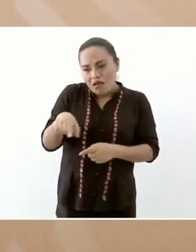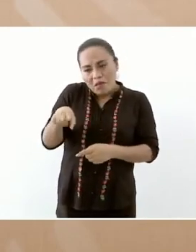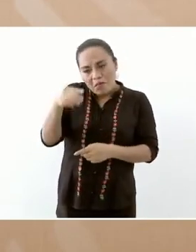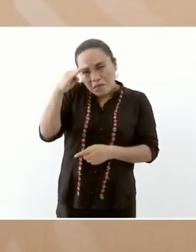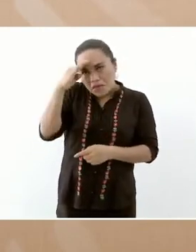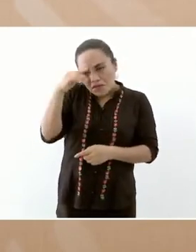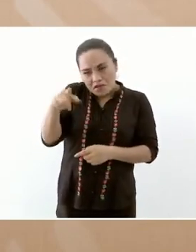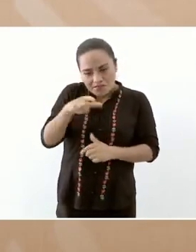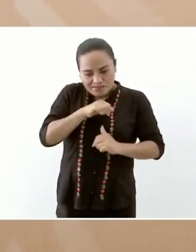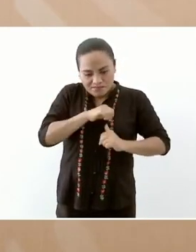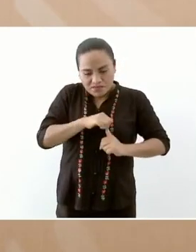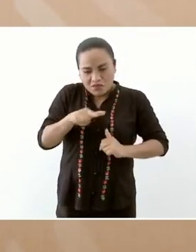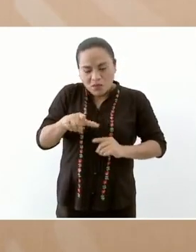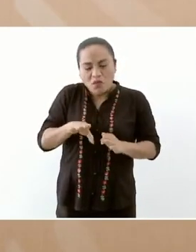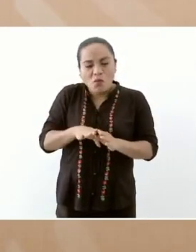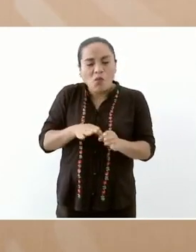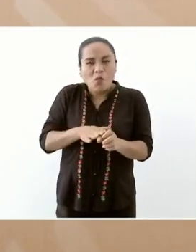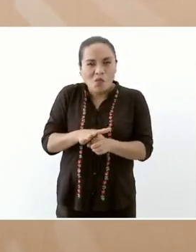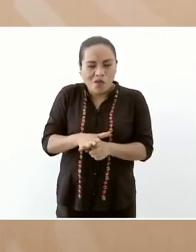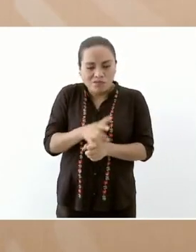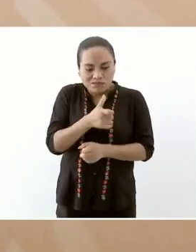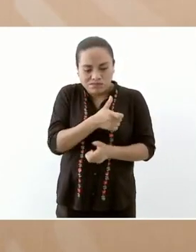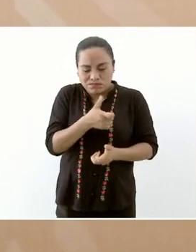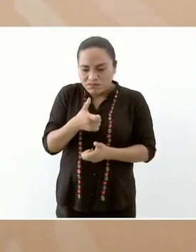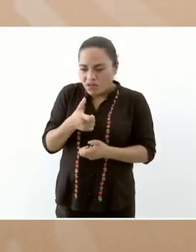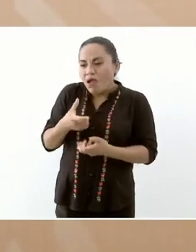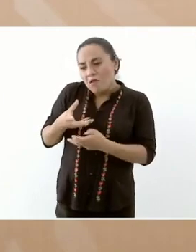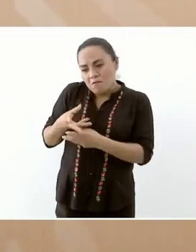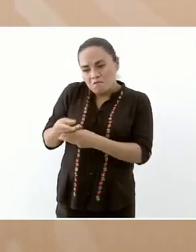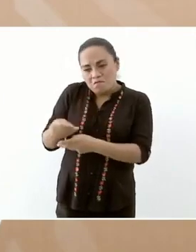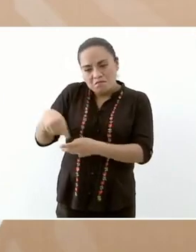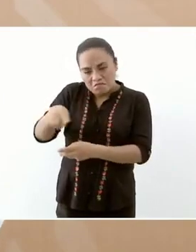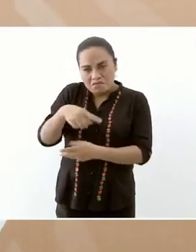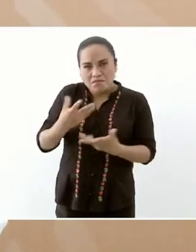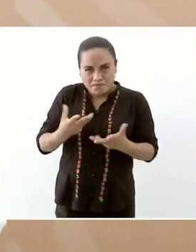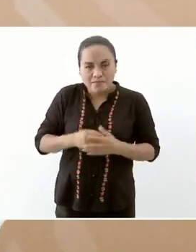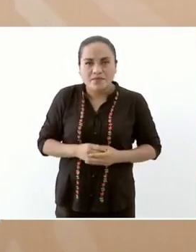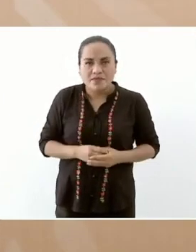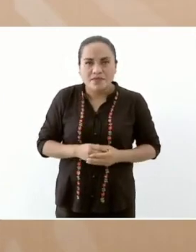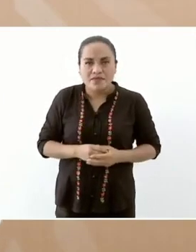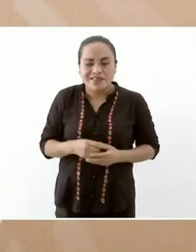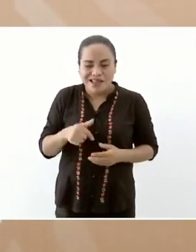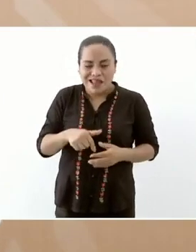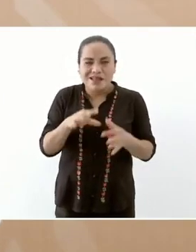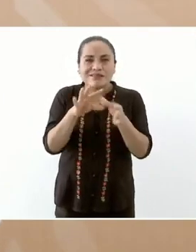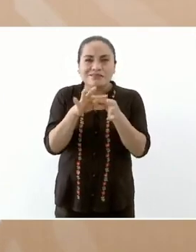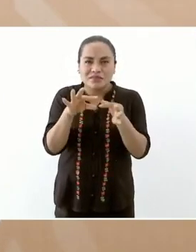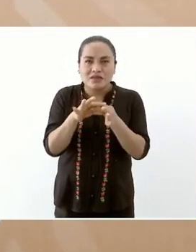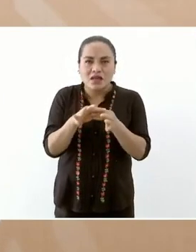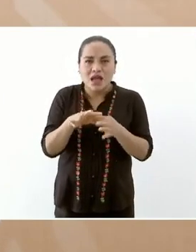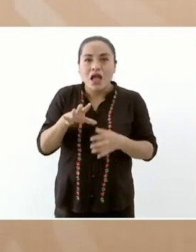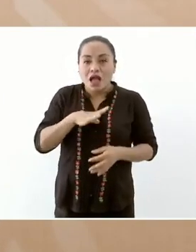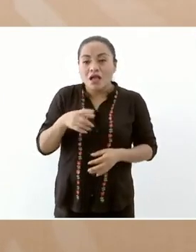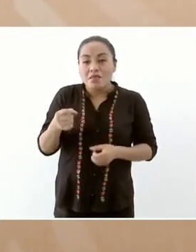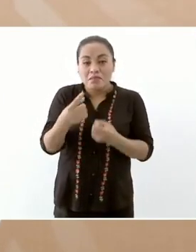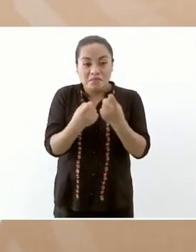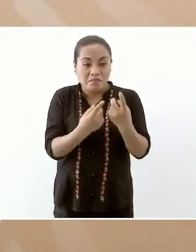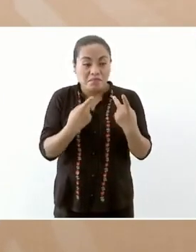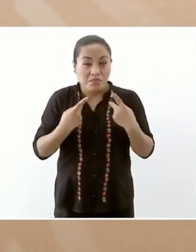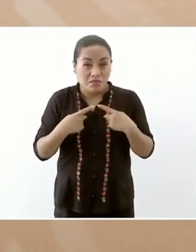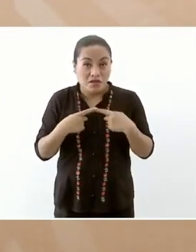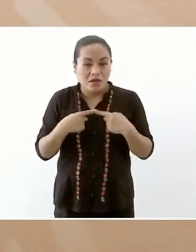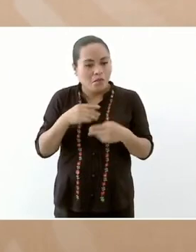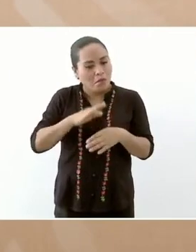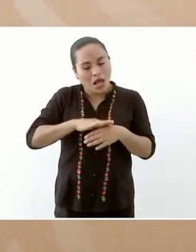y como aquí se explicó hay quienes van a recibir más porque